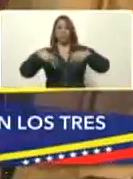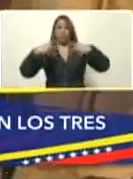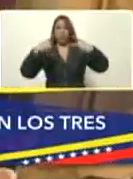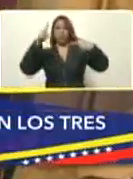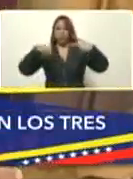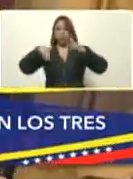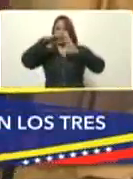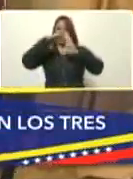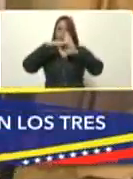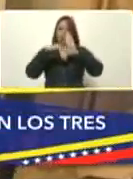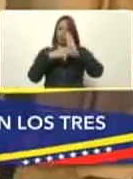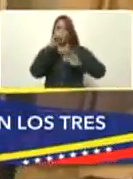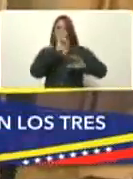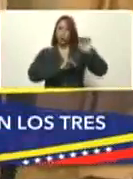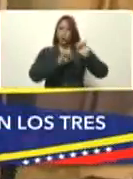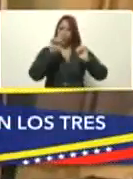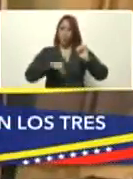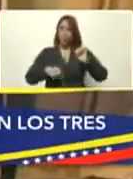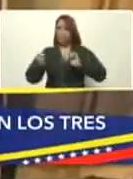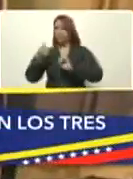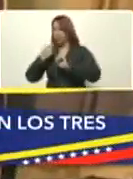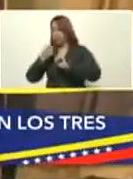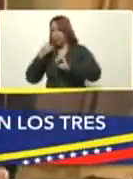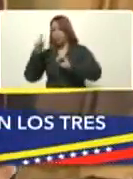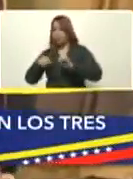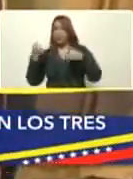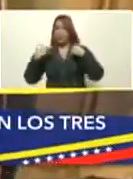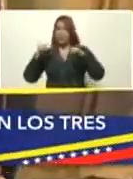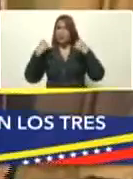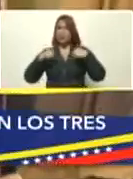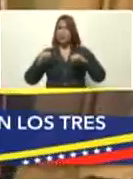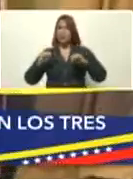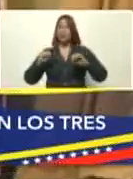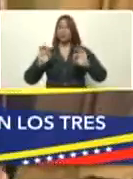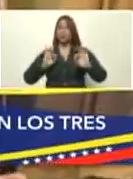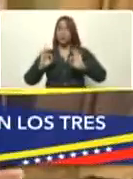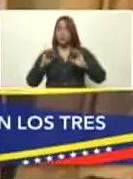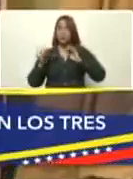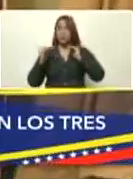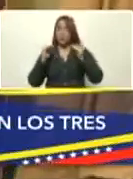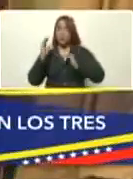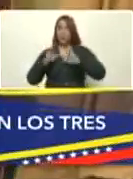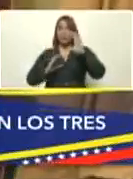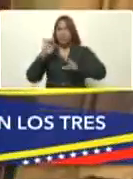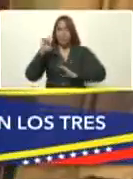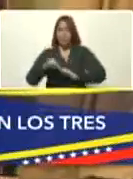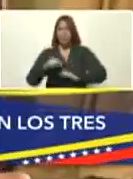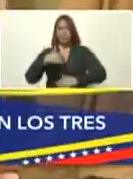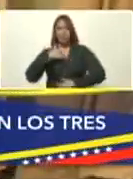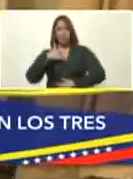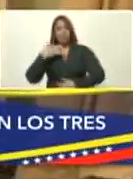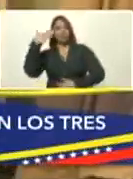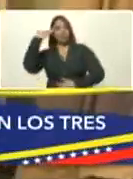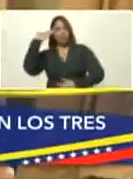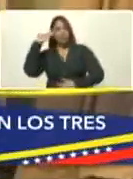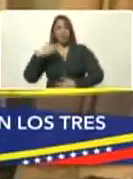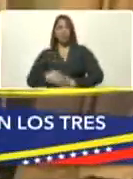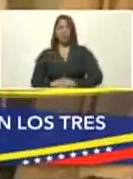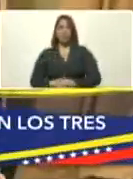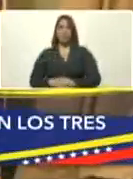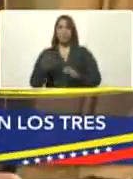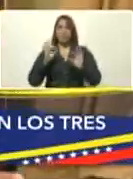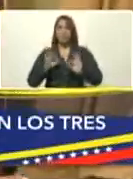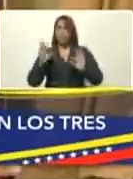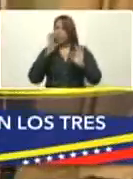pautas, tanto de prevención como de tratamiento. Ha un ejercicio de ética, de ciencia y también de sentido común. Como nada estaba